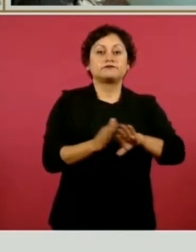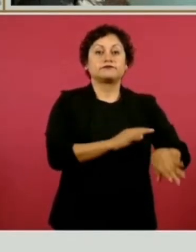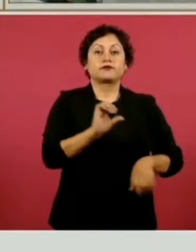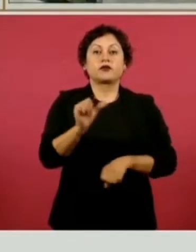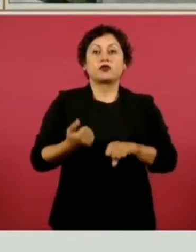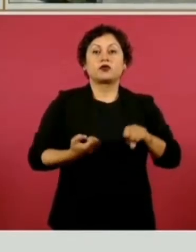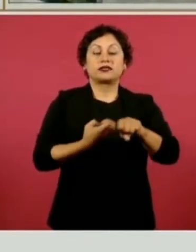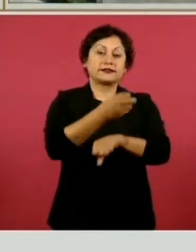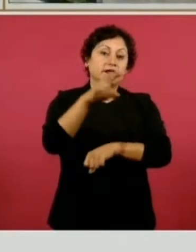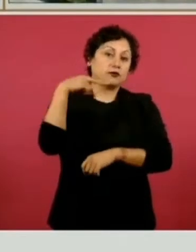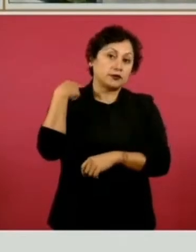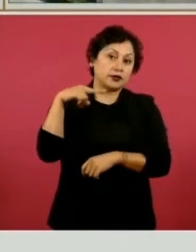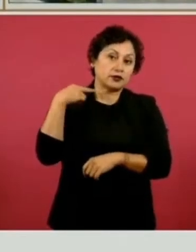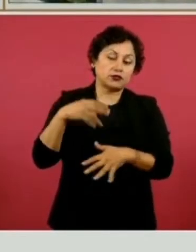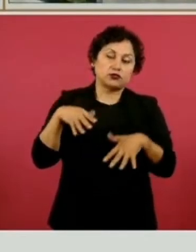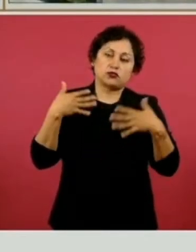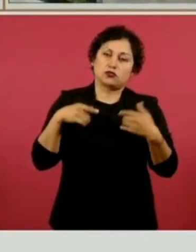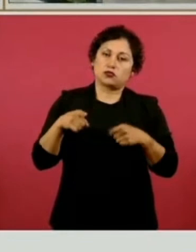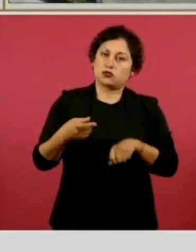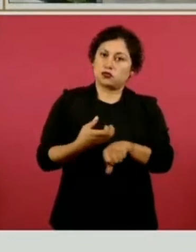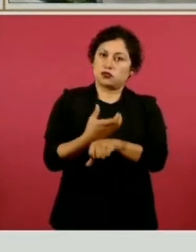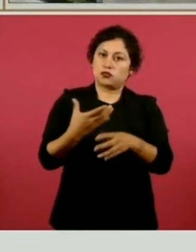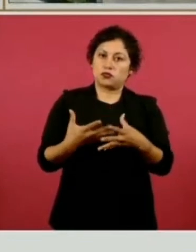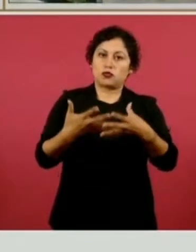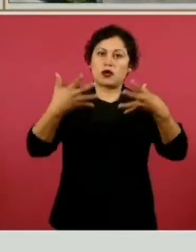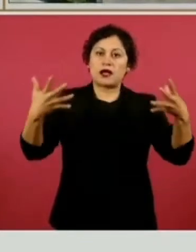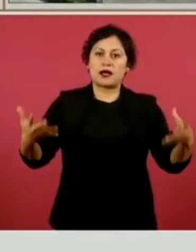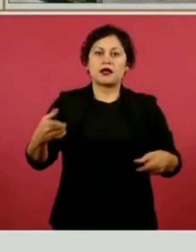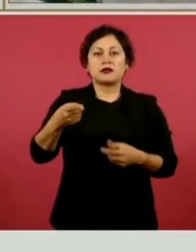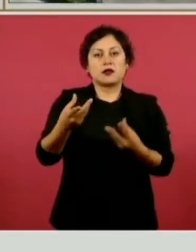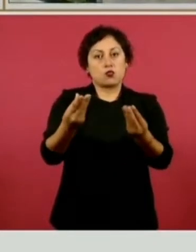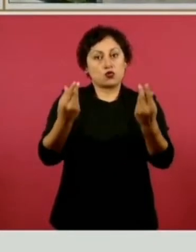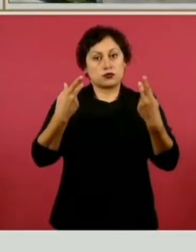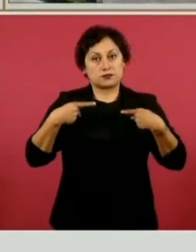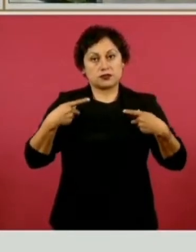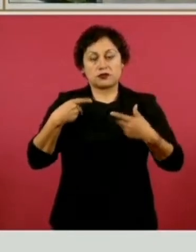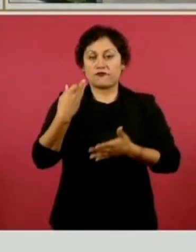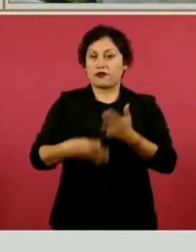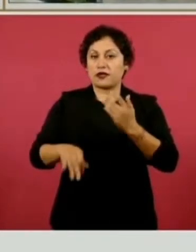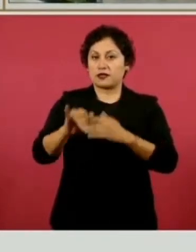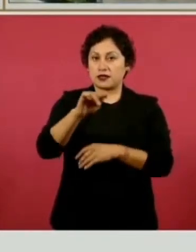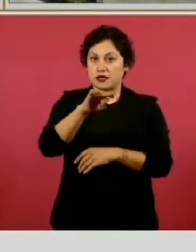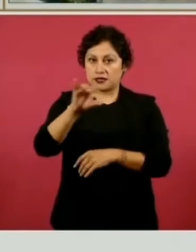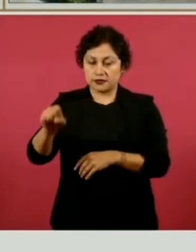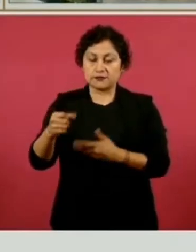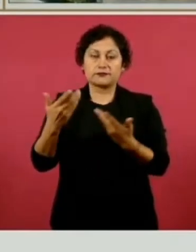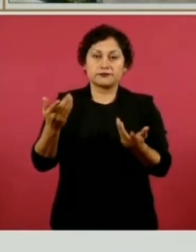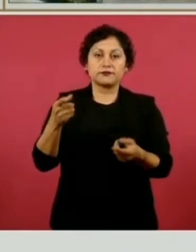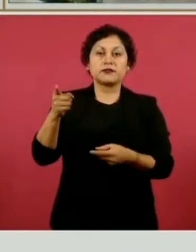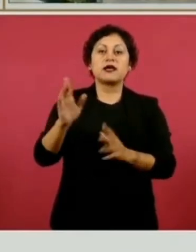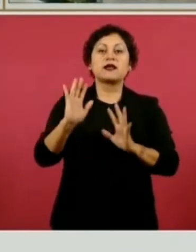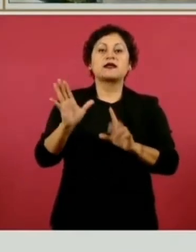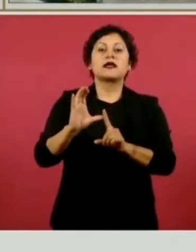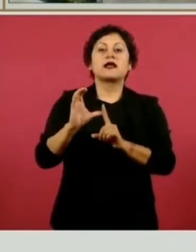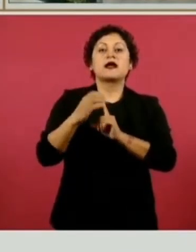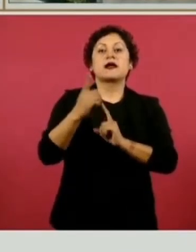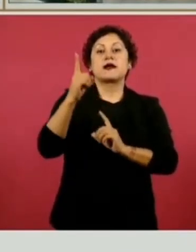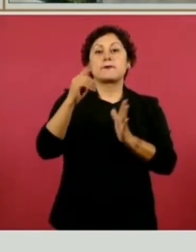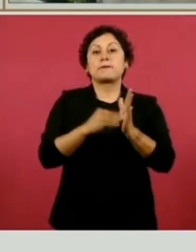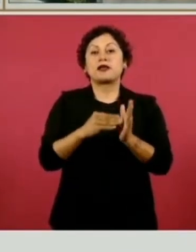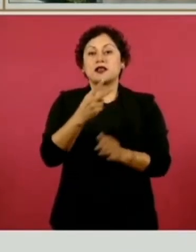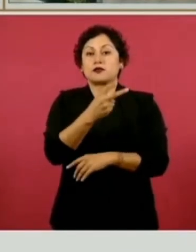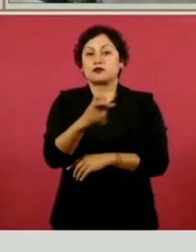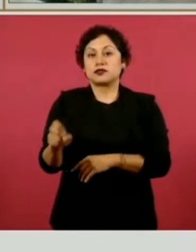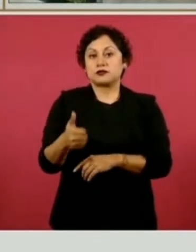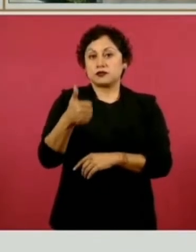también muy grande y también con mucha atención para personas sin seguridad social, hay ya mil 206 comités de La Clínica Es Nuestra